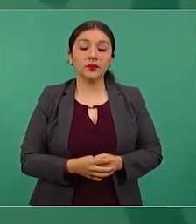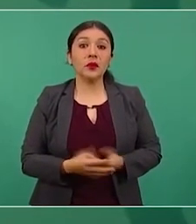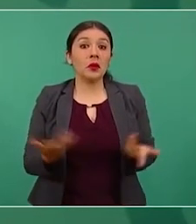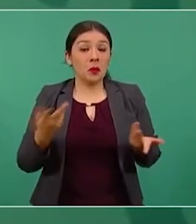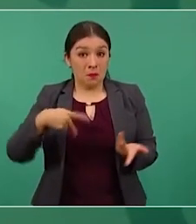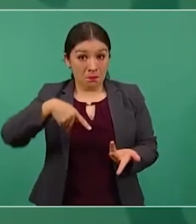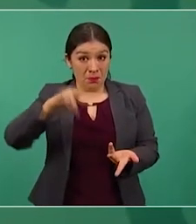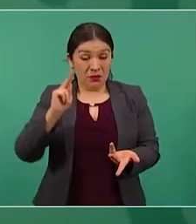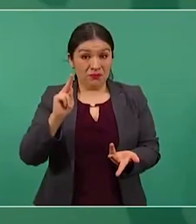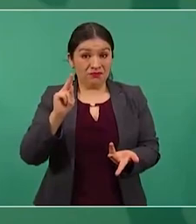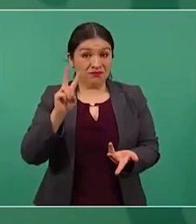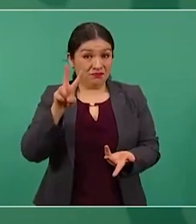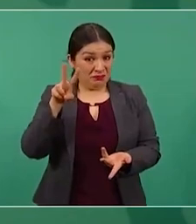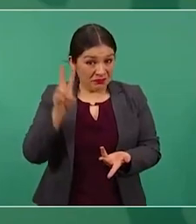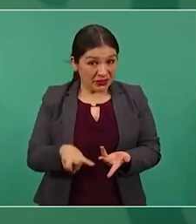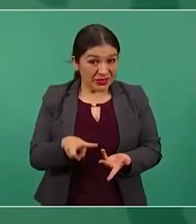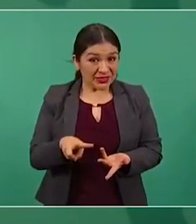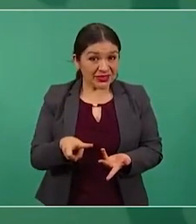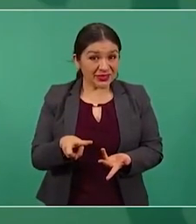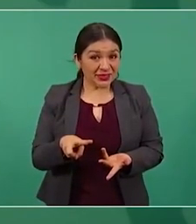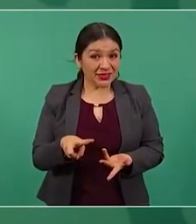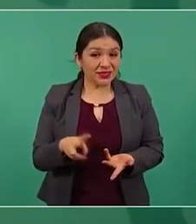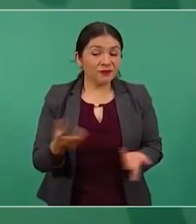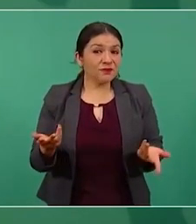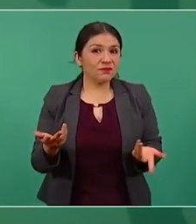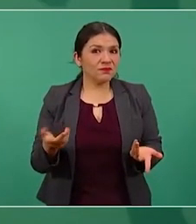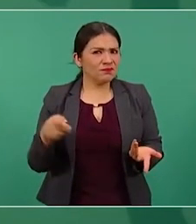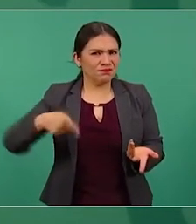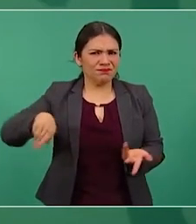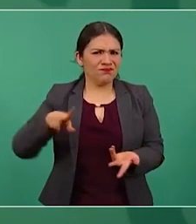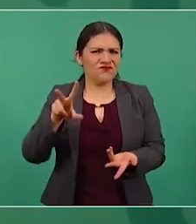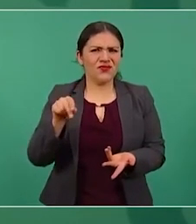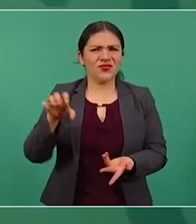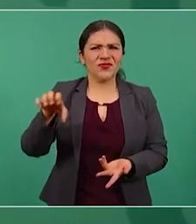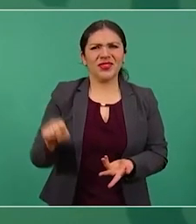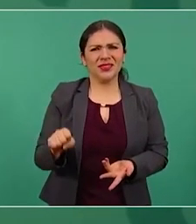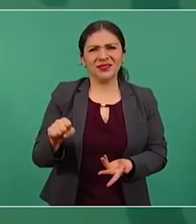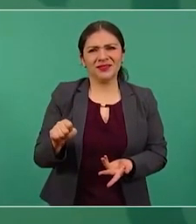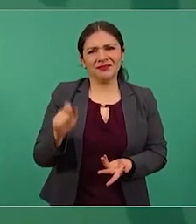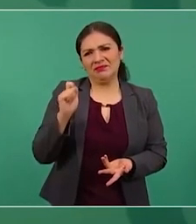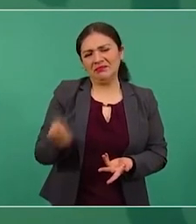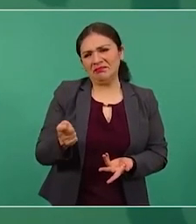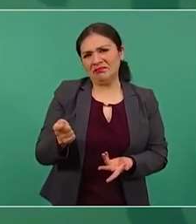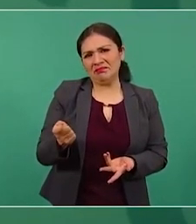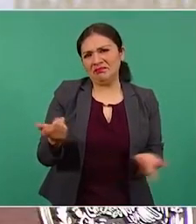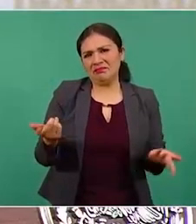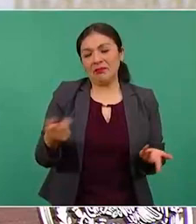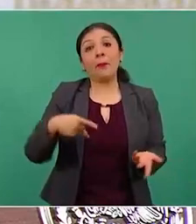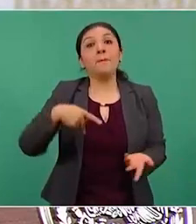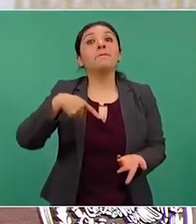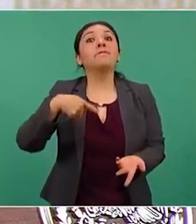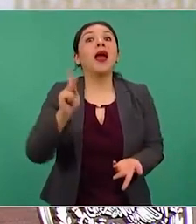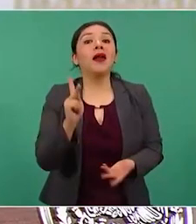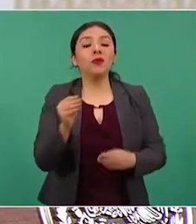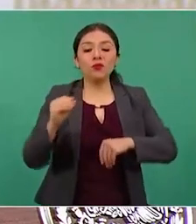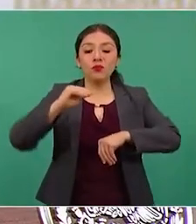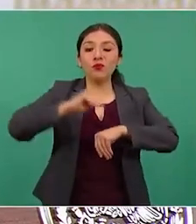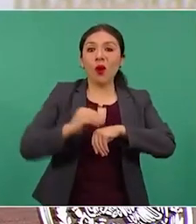no lo eran. Nada más que estaban